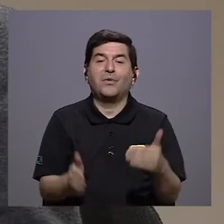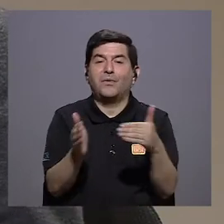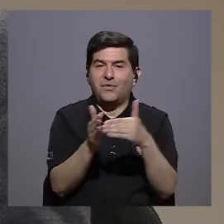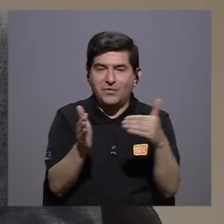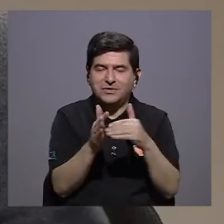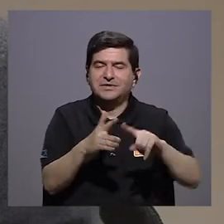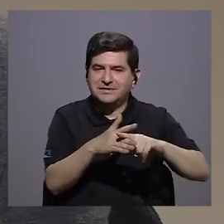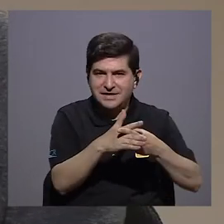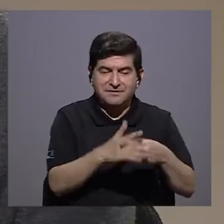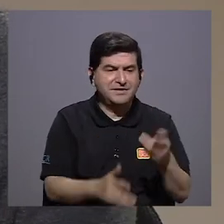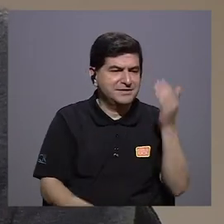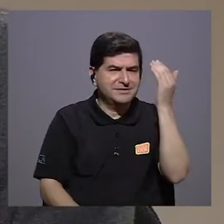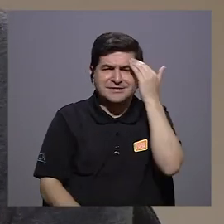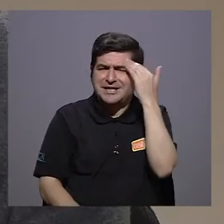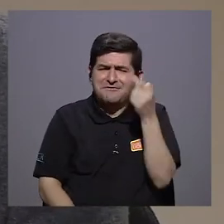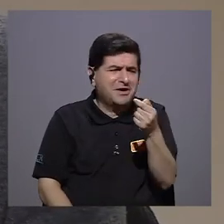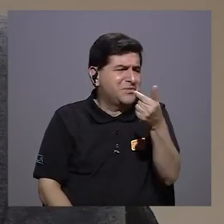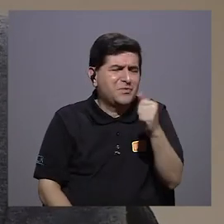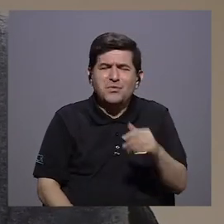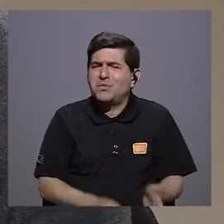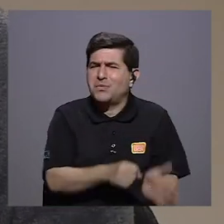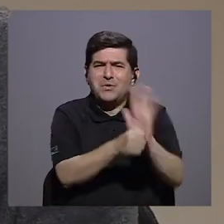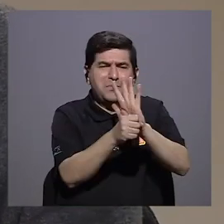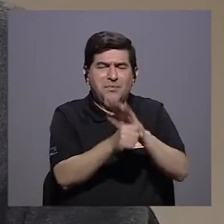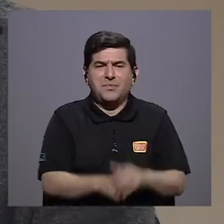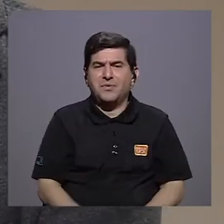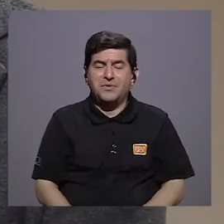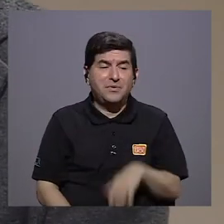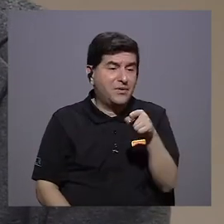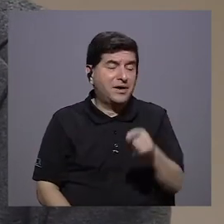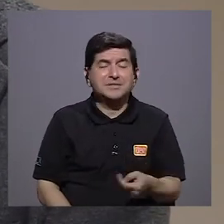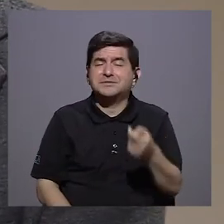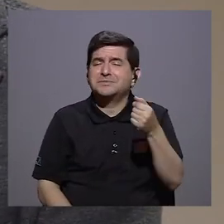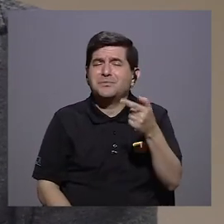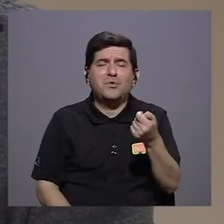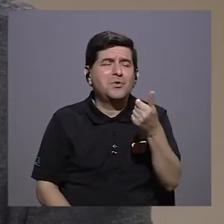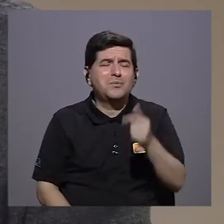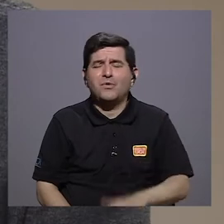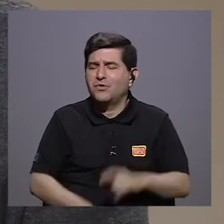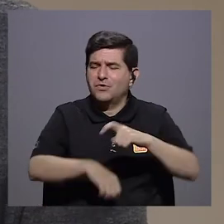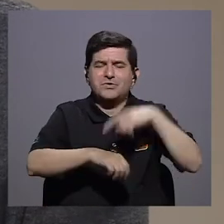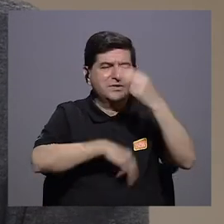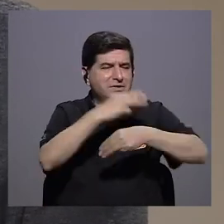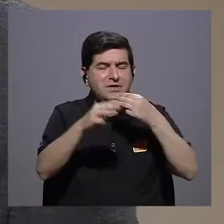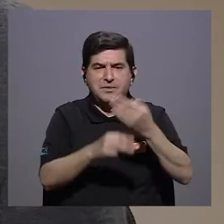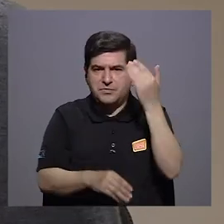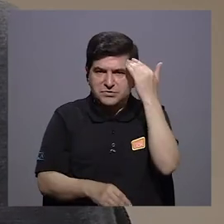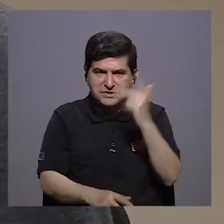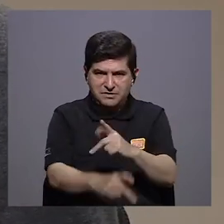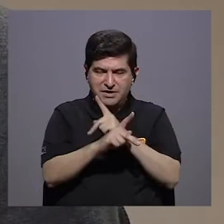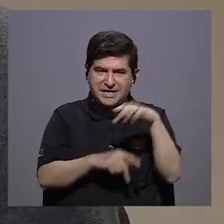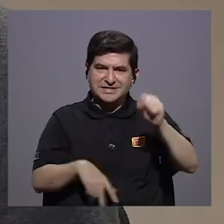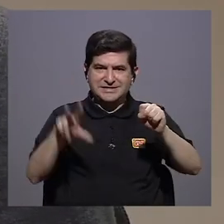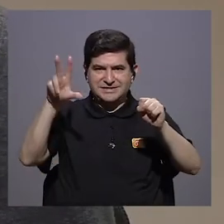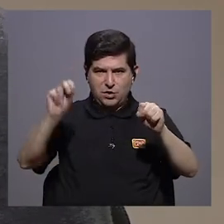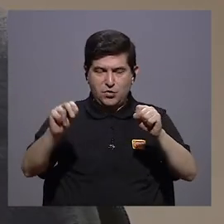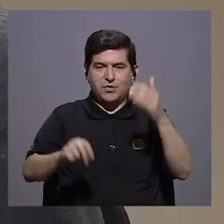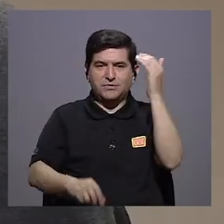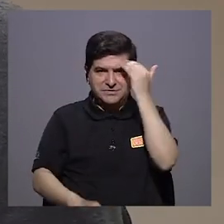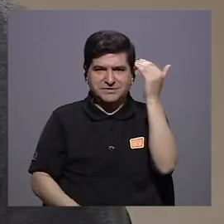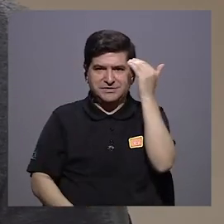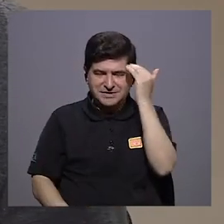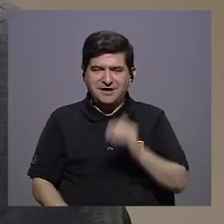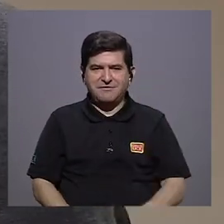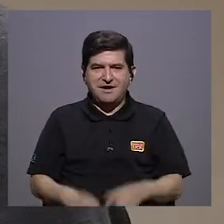caso, vuelvo con lo que empecé, que conocemos demasiado poco del virus. Ha estado circulando demasiado poco en el mundo para entender si nos va a dar protección o no. Se